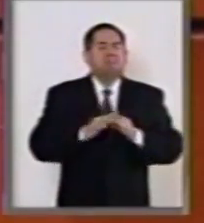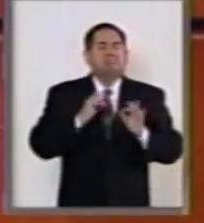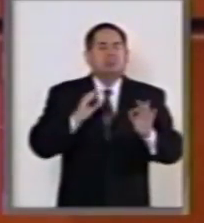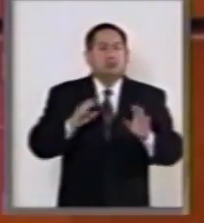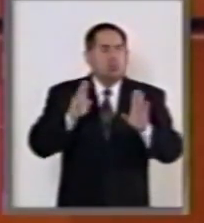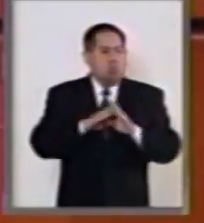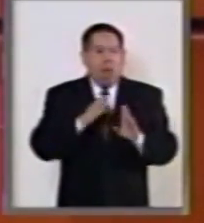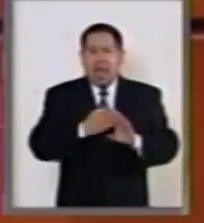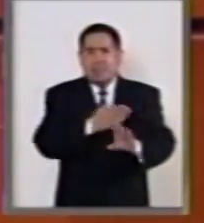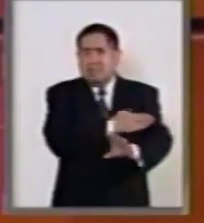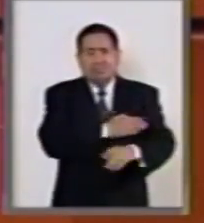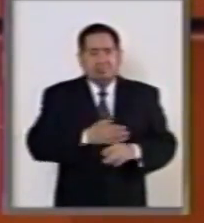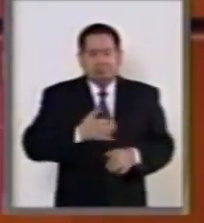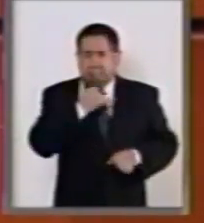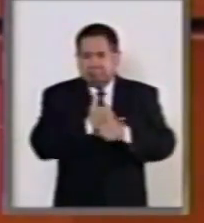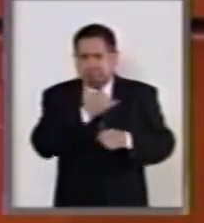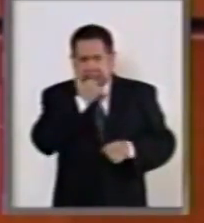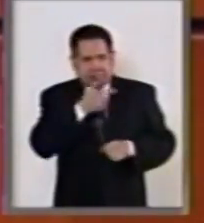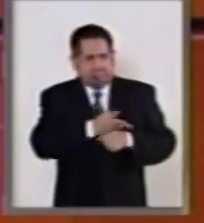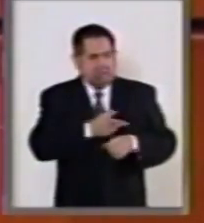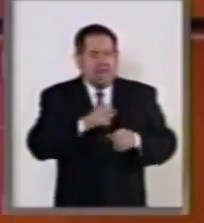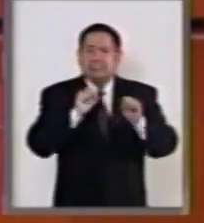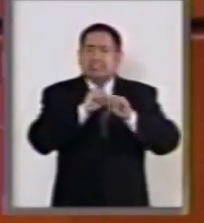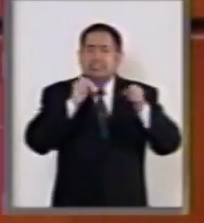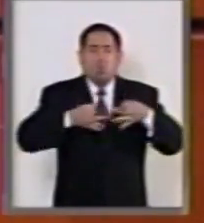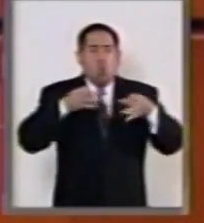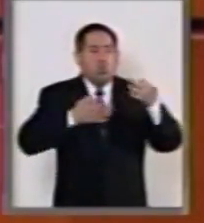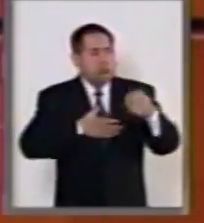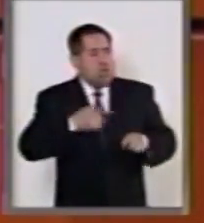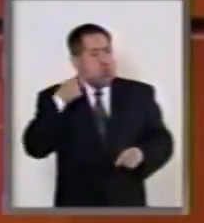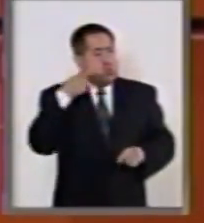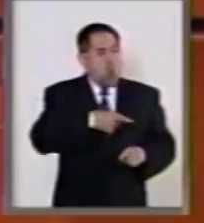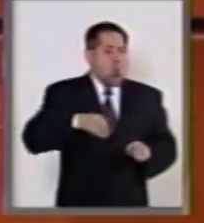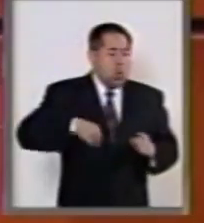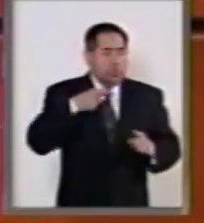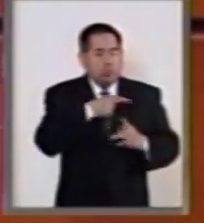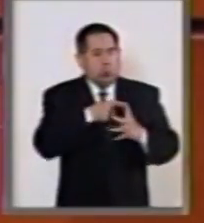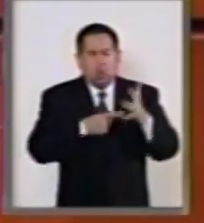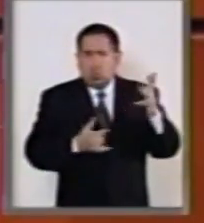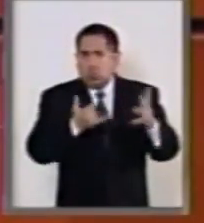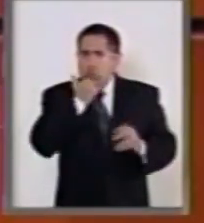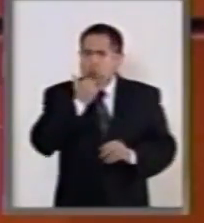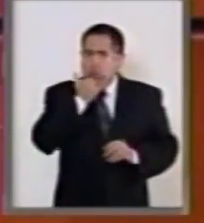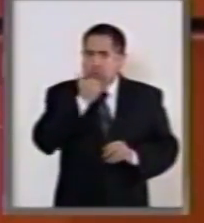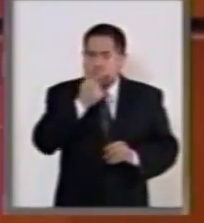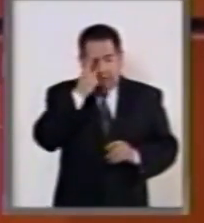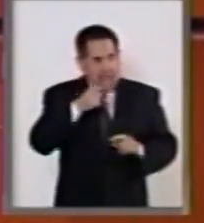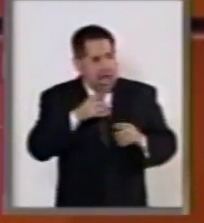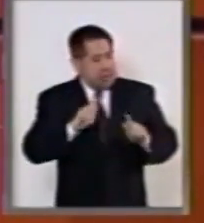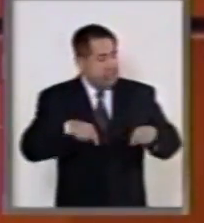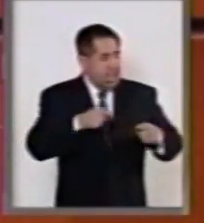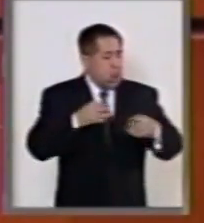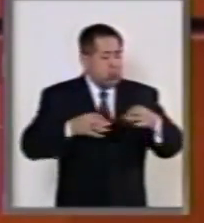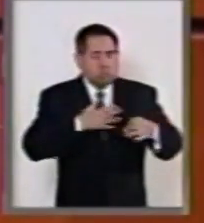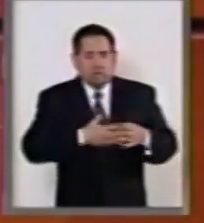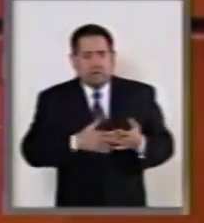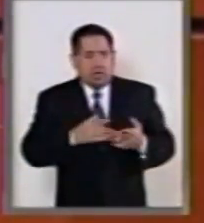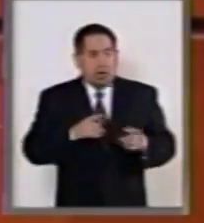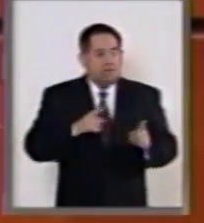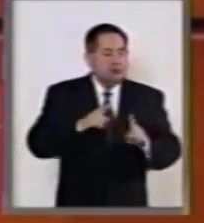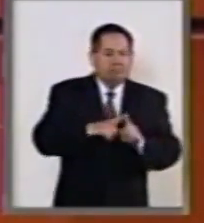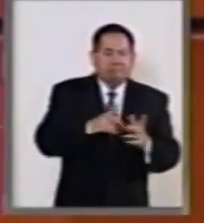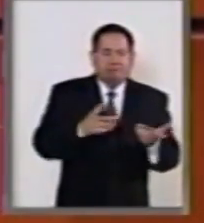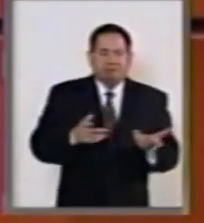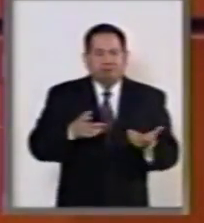ineficiente sistema inquisitorio con el que tradicionalmente se ha intentado impartir justicia y otorgarle a la